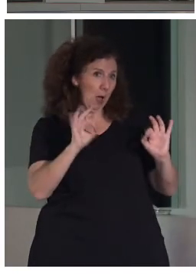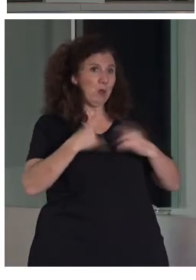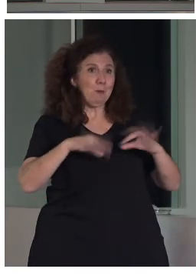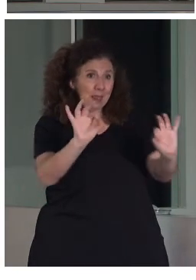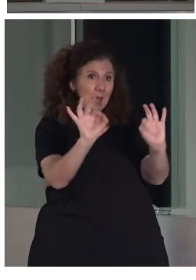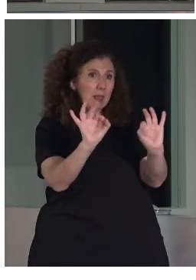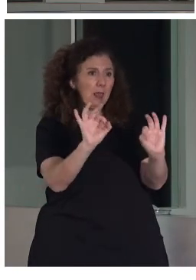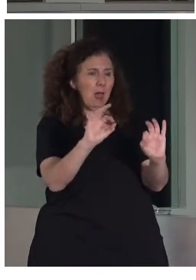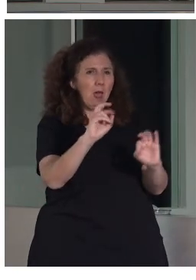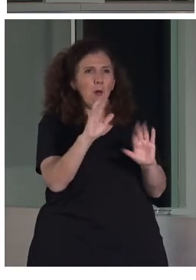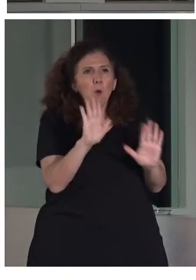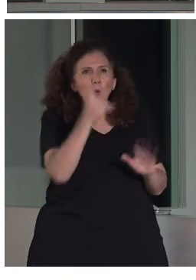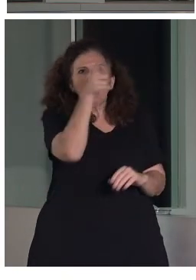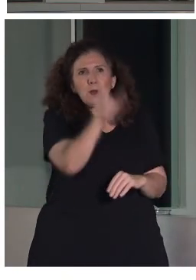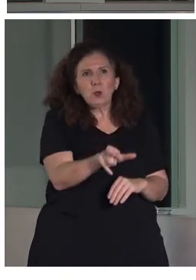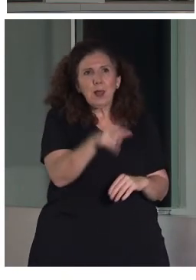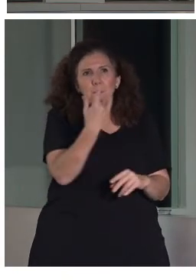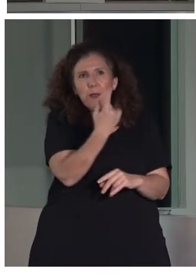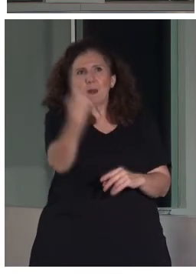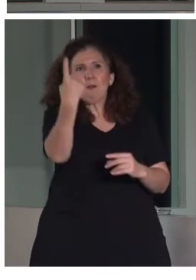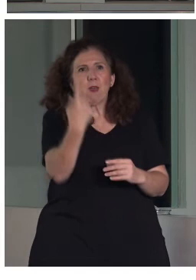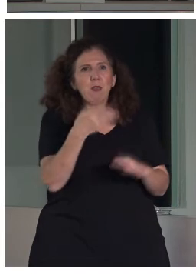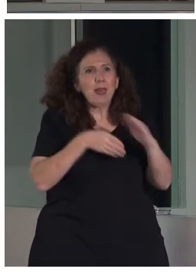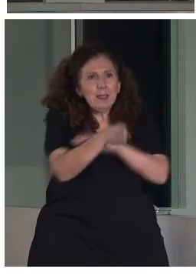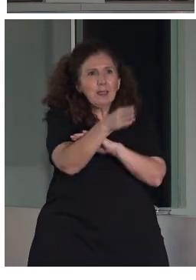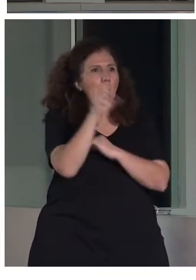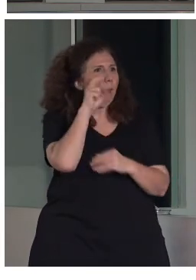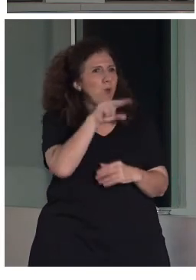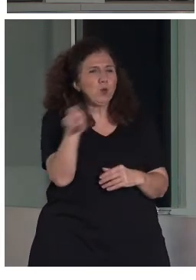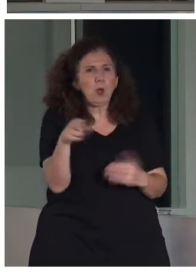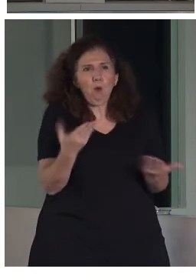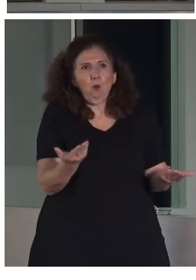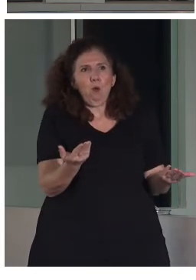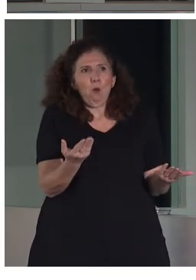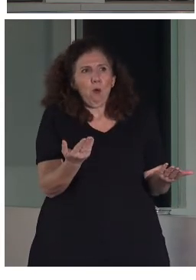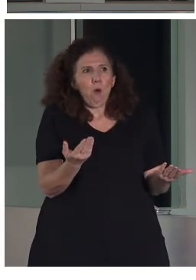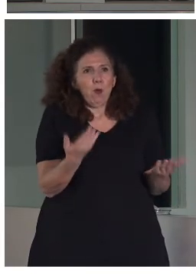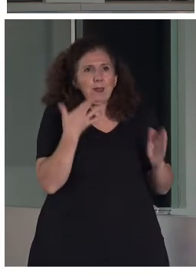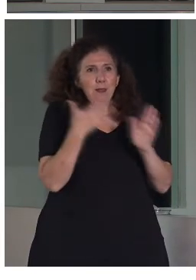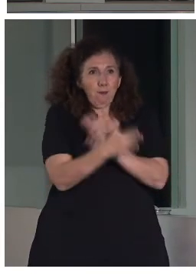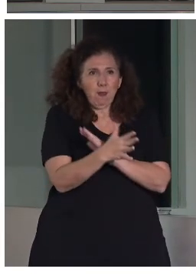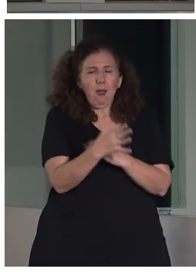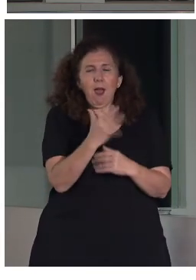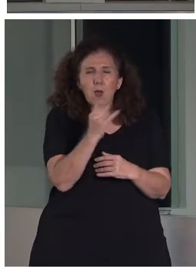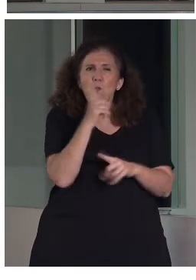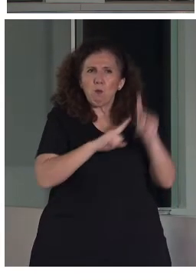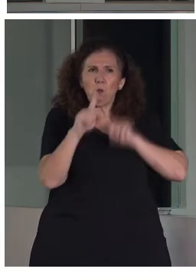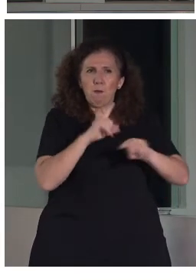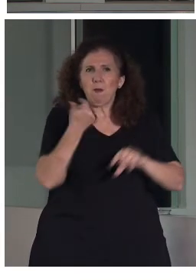por primera vez a un museo o a una exposición. Por lo tanto, estamos hablando de un problema de comunicación, en donde